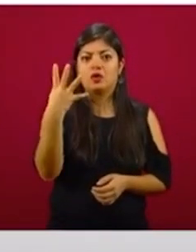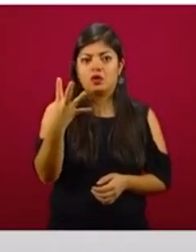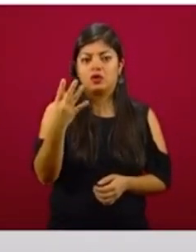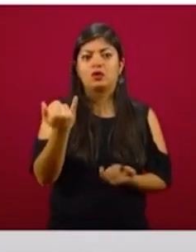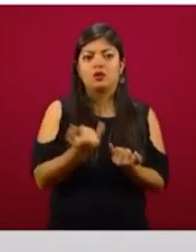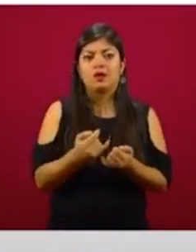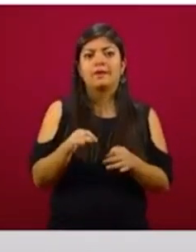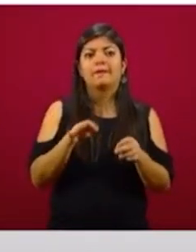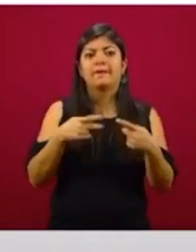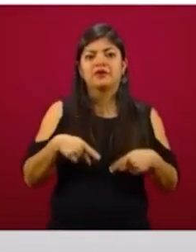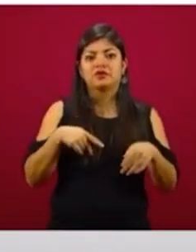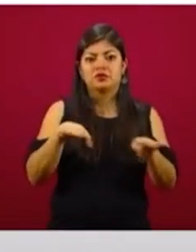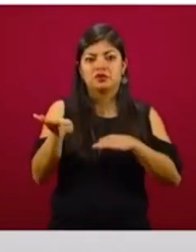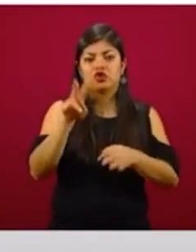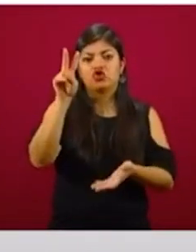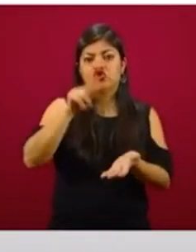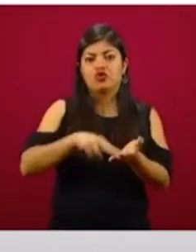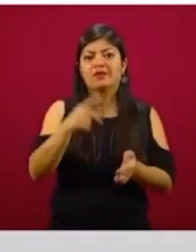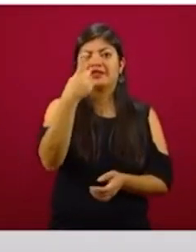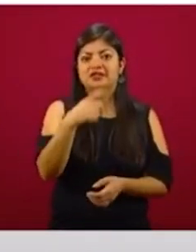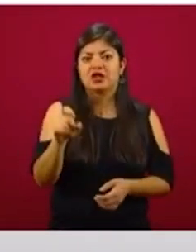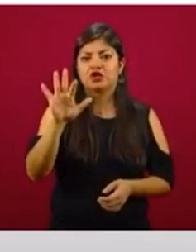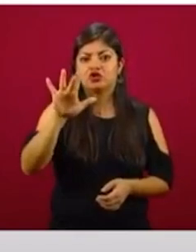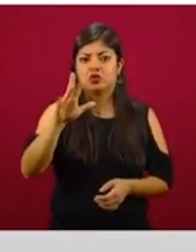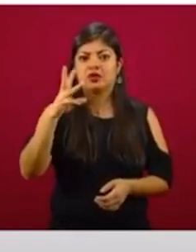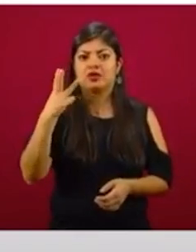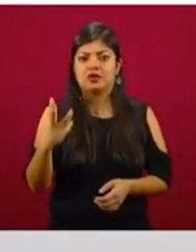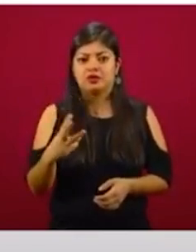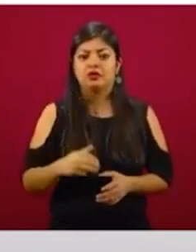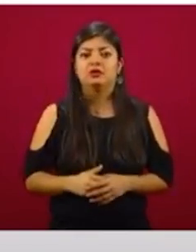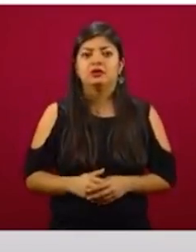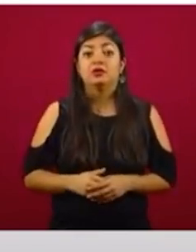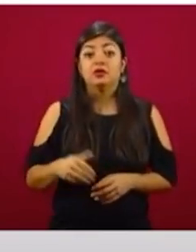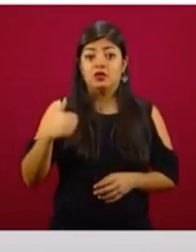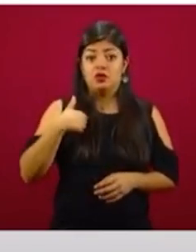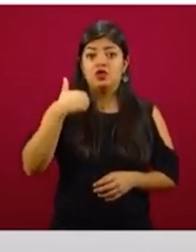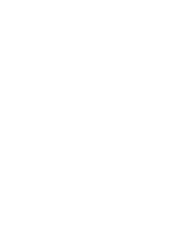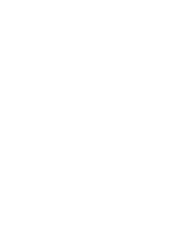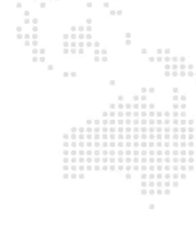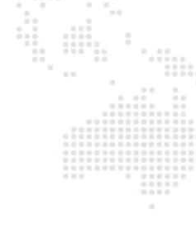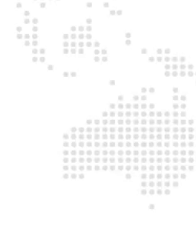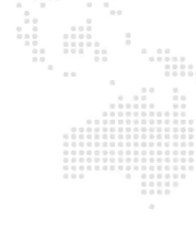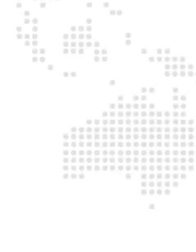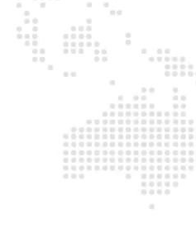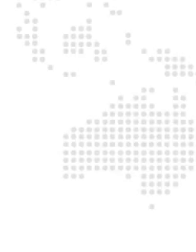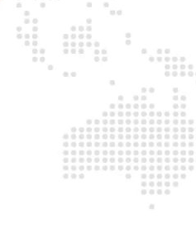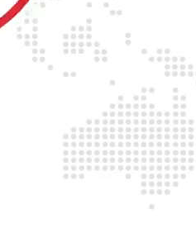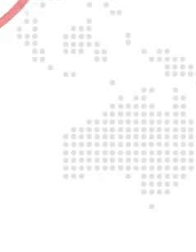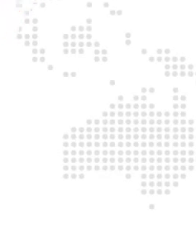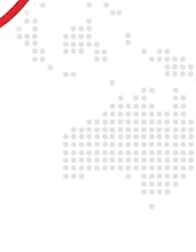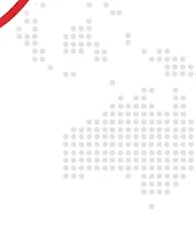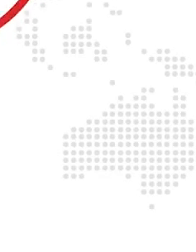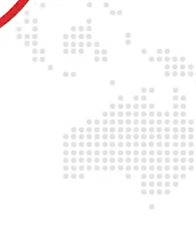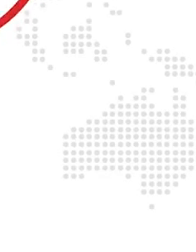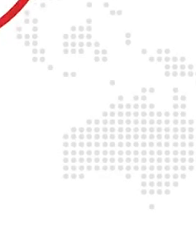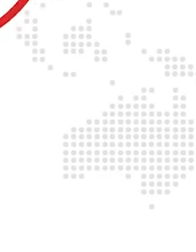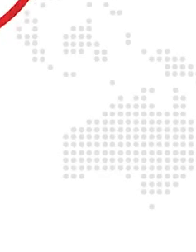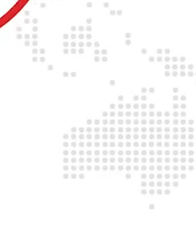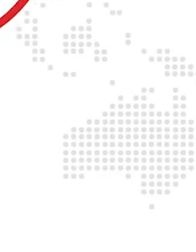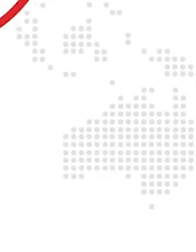personas trabajadoras del hogar dos mil 153. Y permitirme aquí… ¡Gracias!